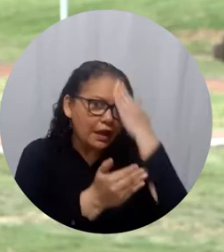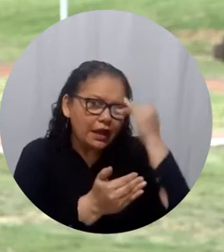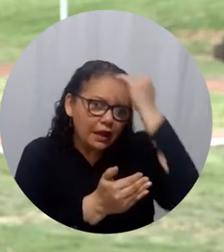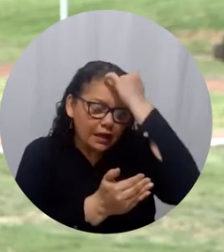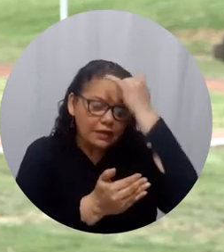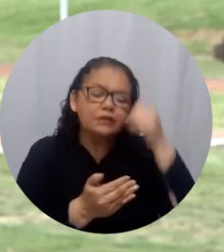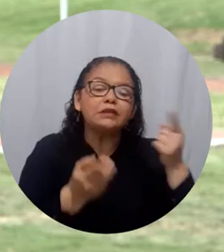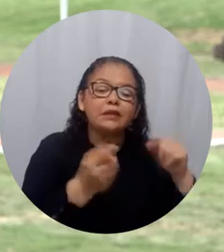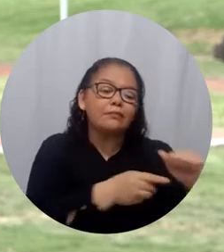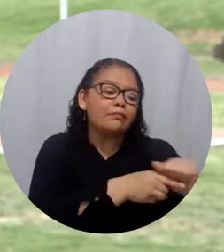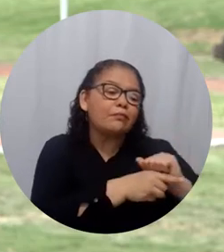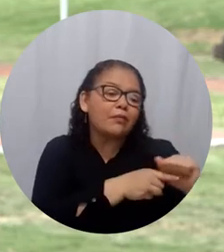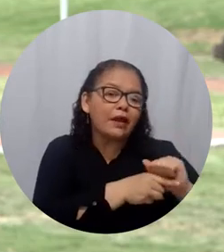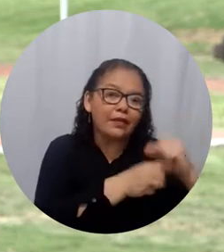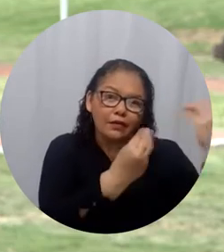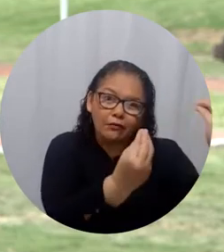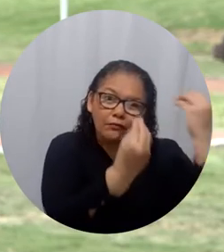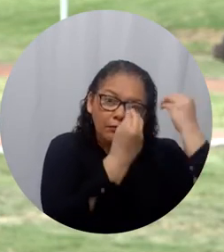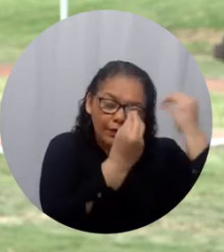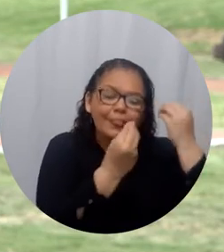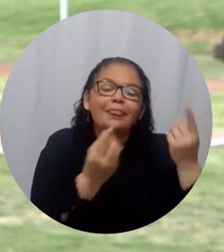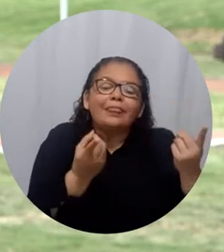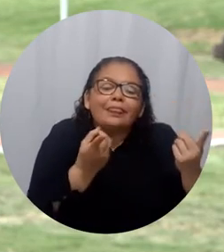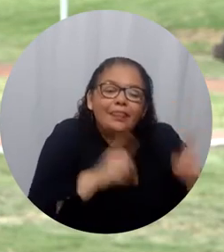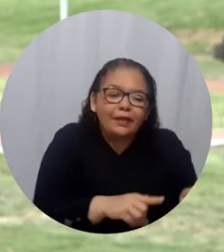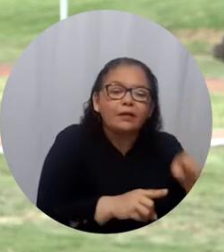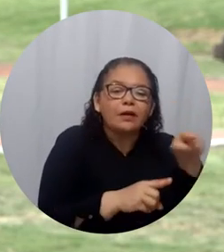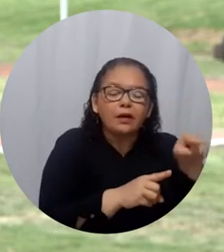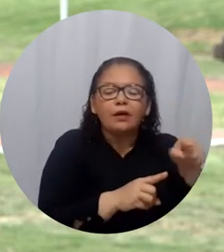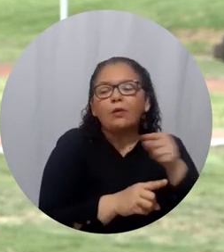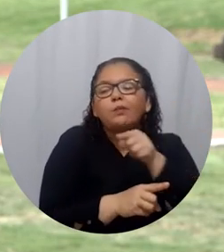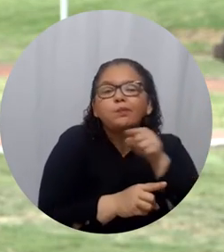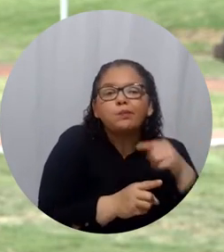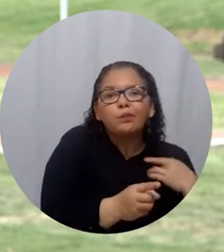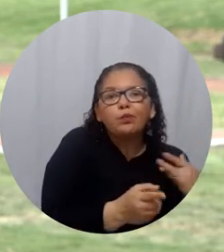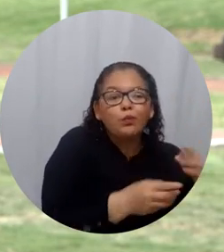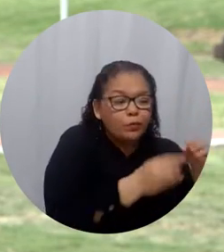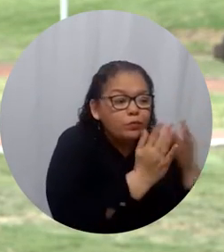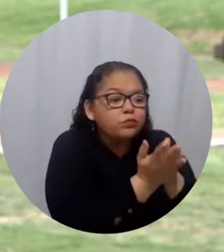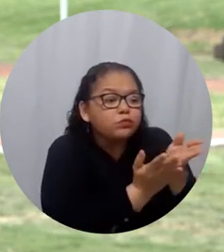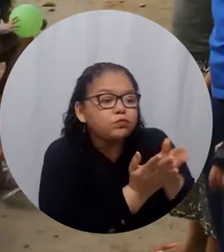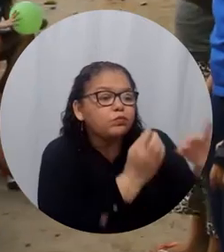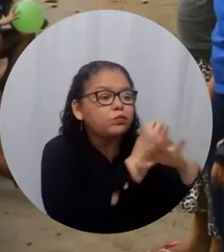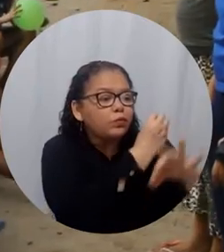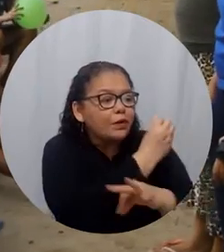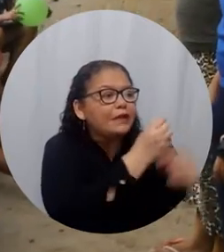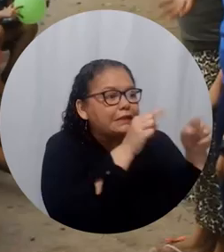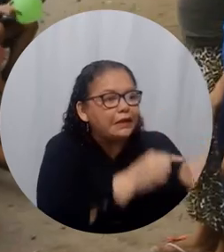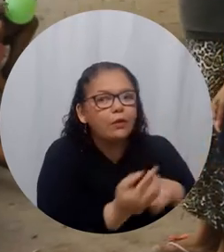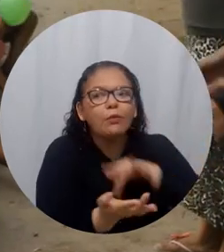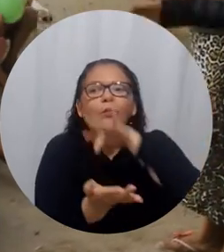y el proceso de extensión del programa de psicología a las comunidades amayas